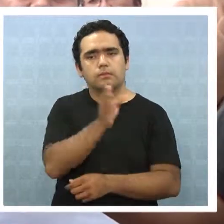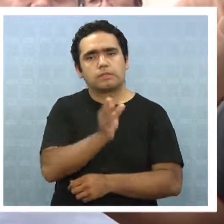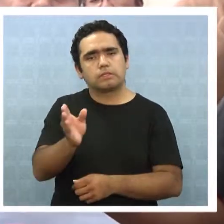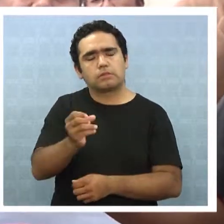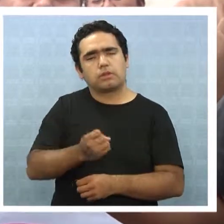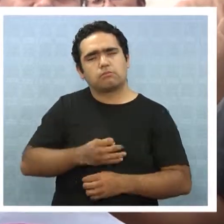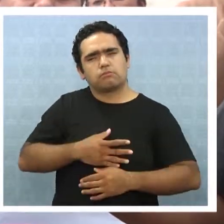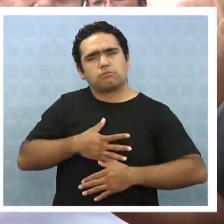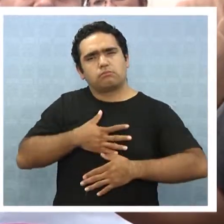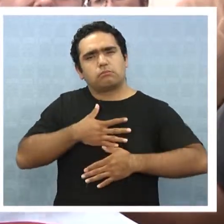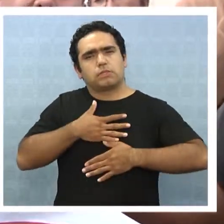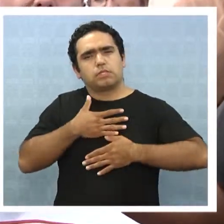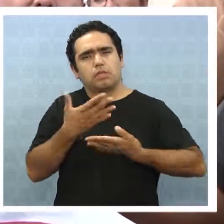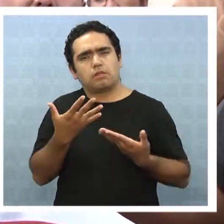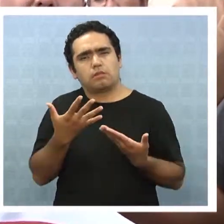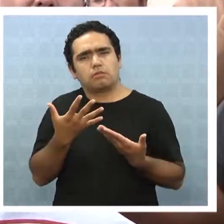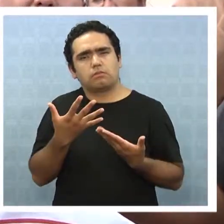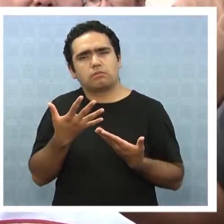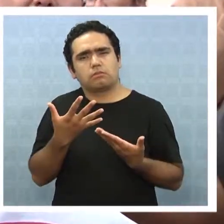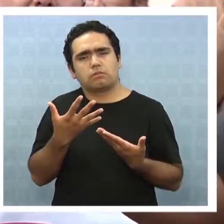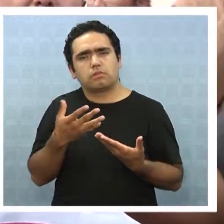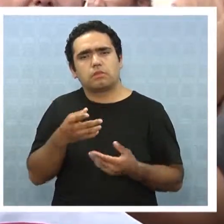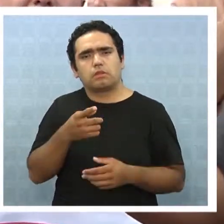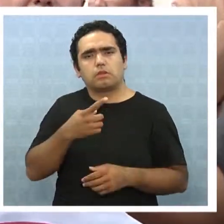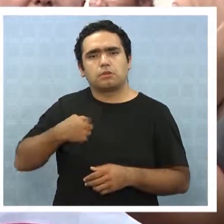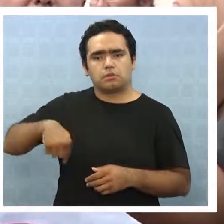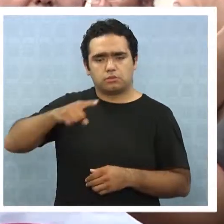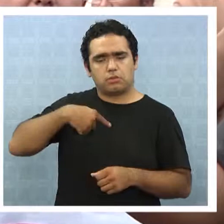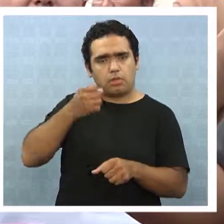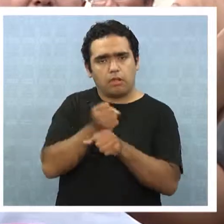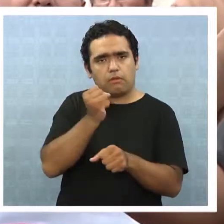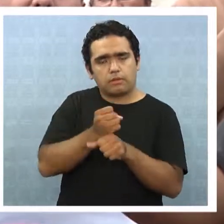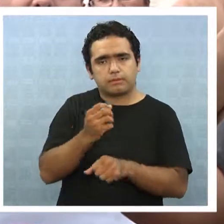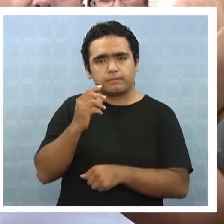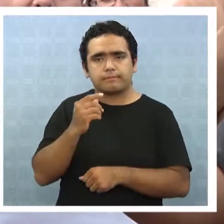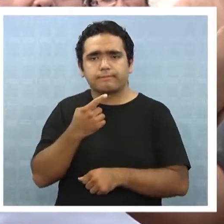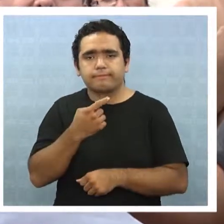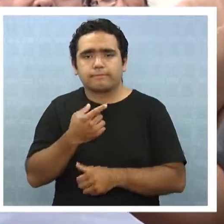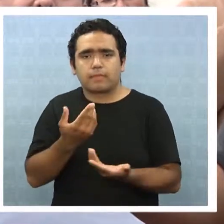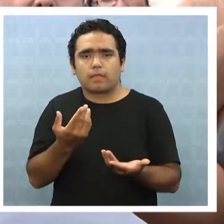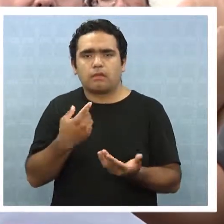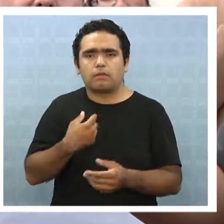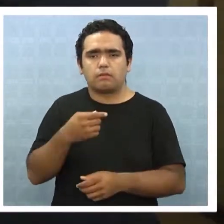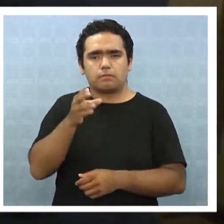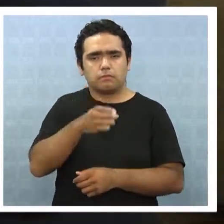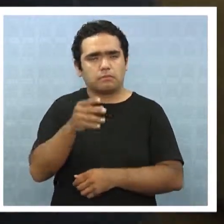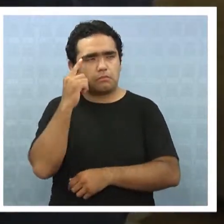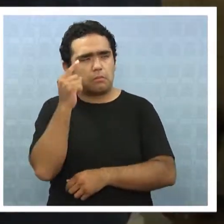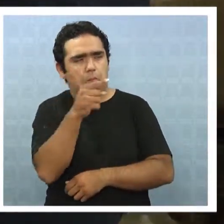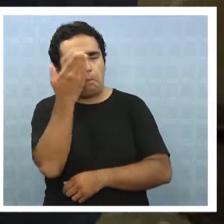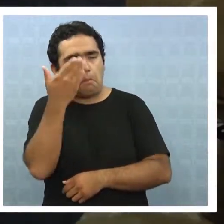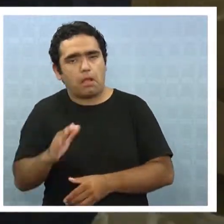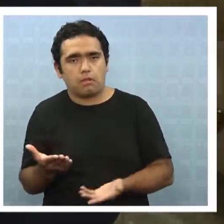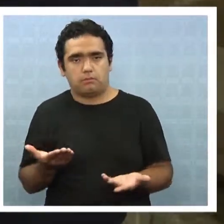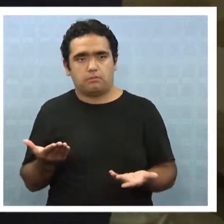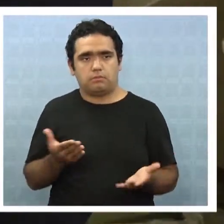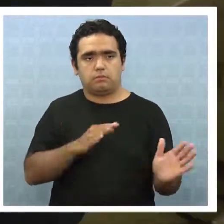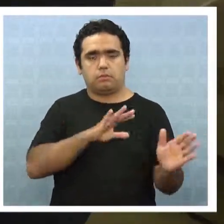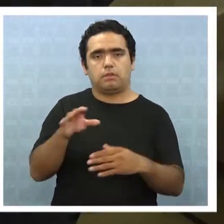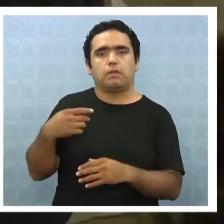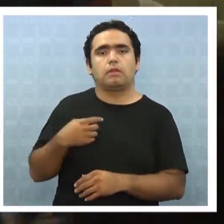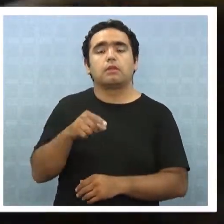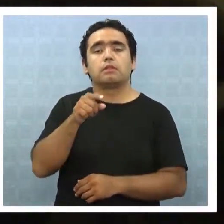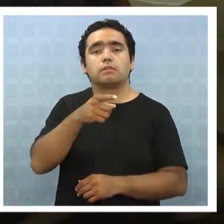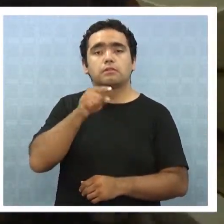crea una sensación en la población de que los que damos la cara, los trabajadores, somos los malos. Los sindicalistas de la salud